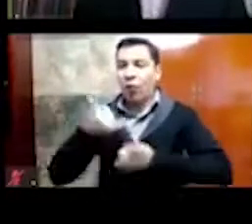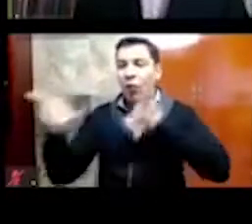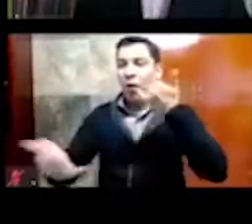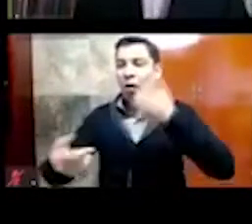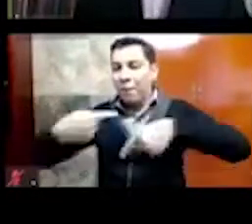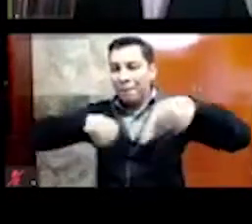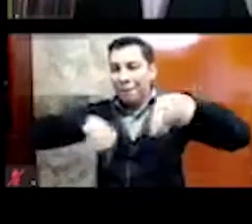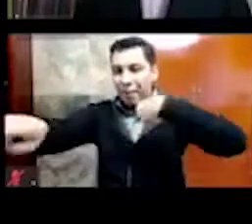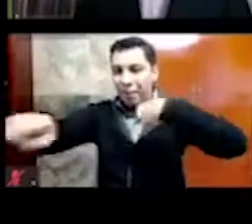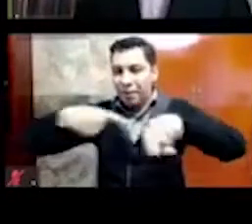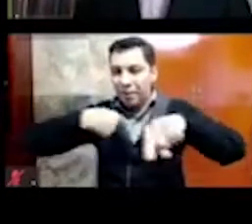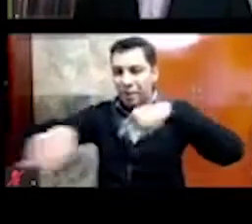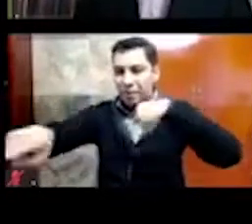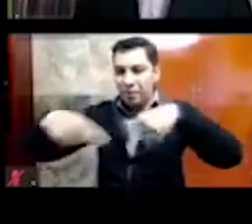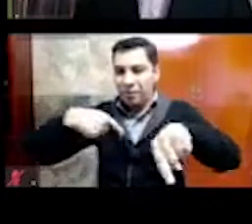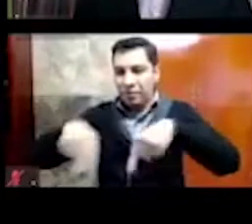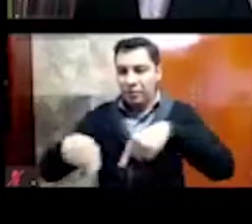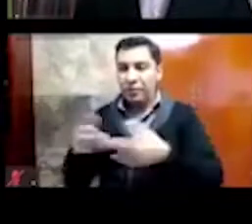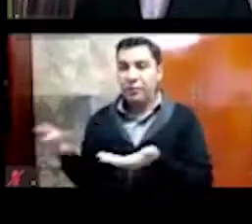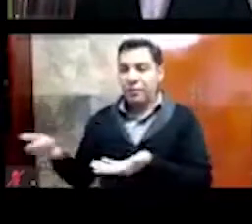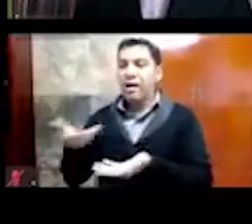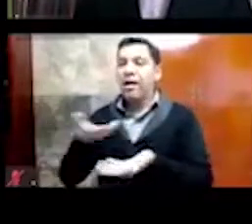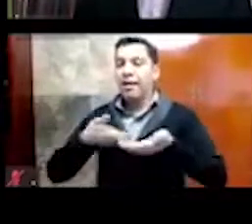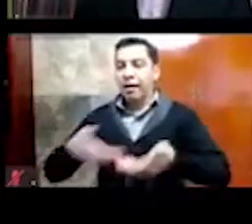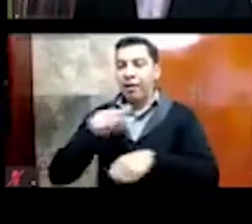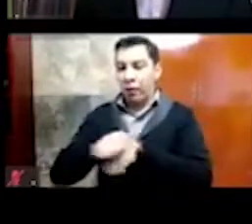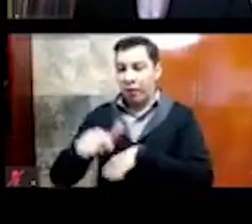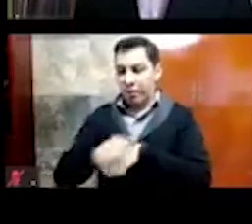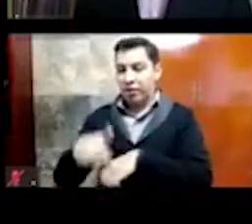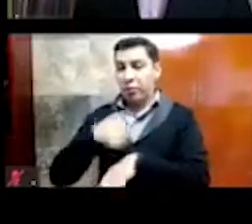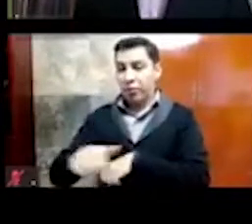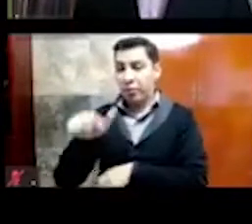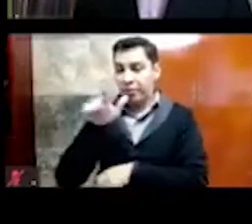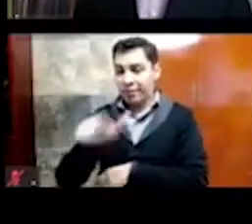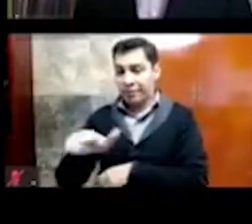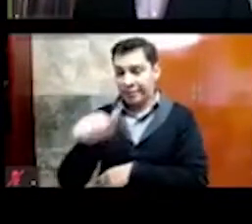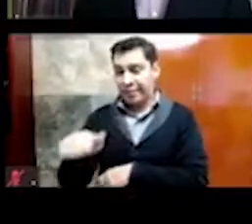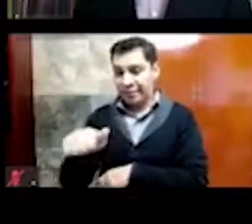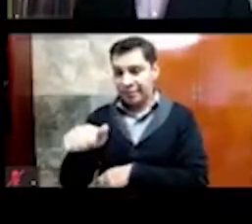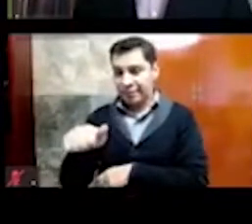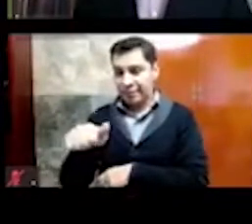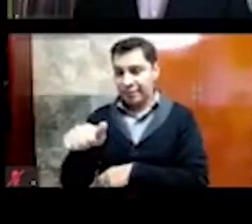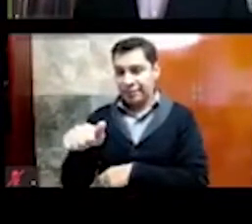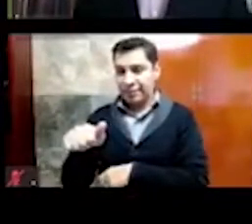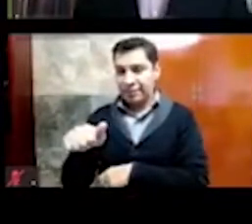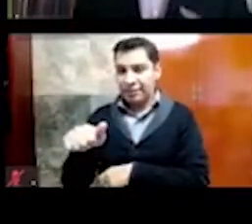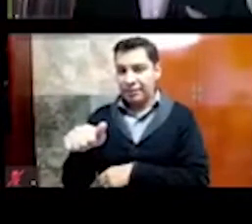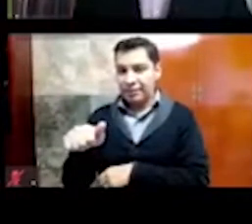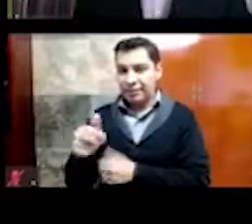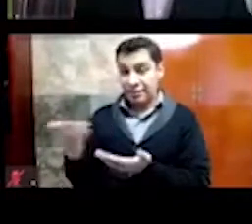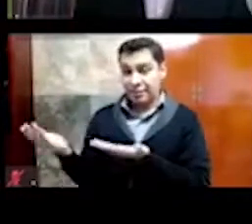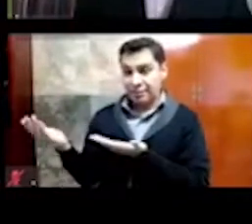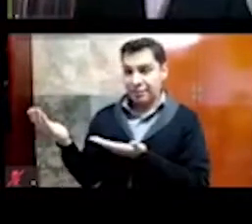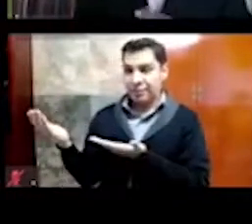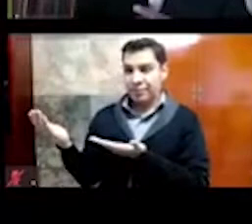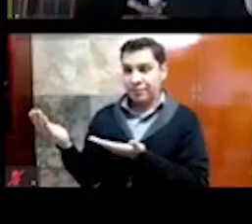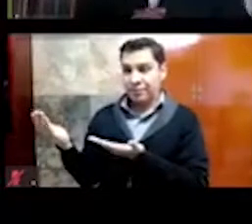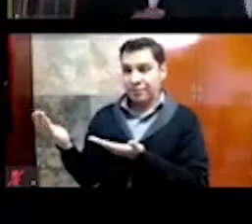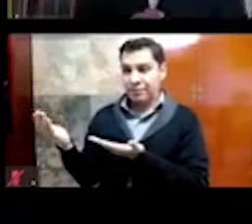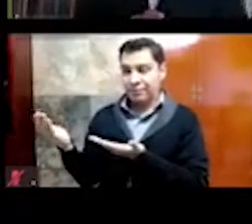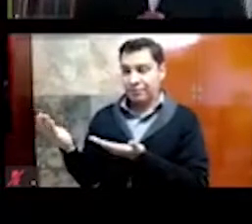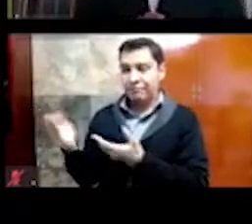se encuentra en este mismo predio de la calle de Guatemala, número 16, y que afortunadamente estos vestigios se lograron